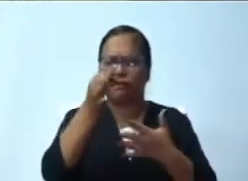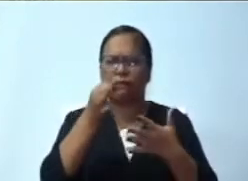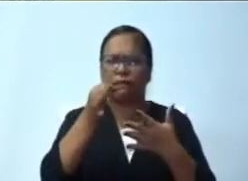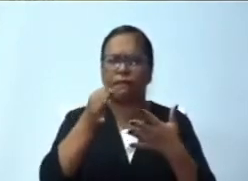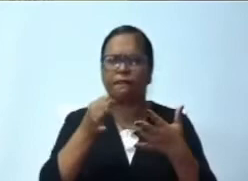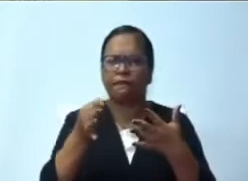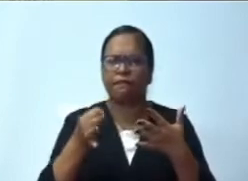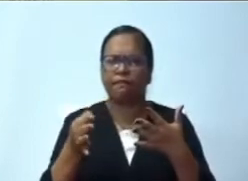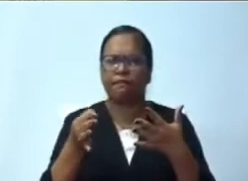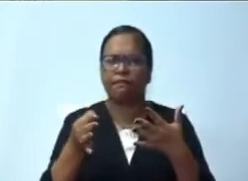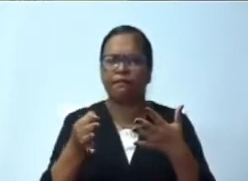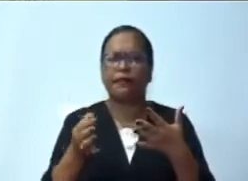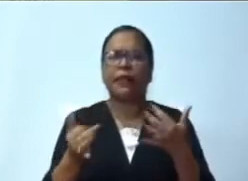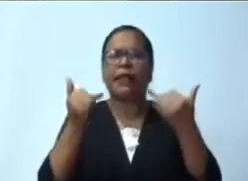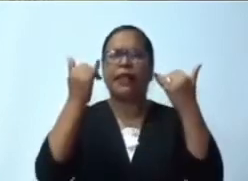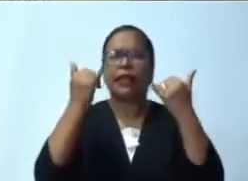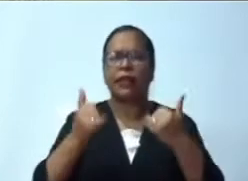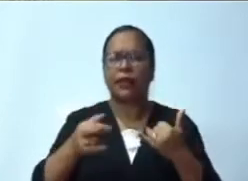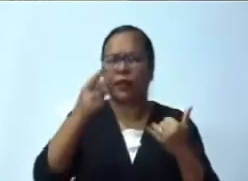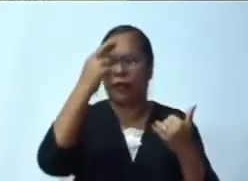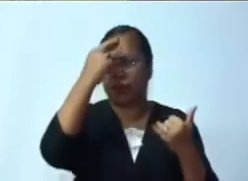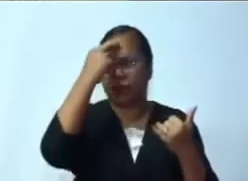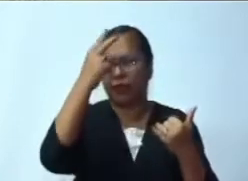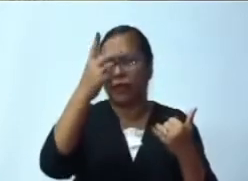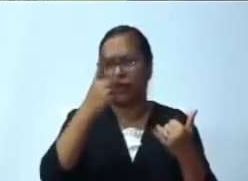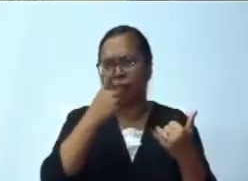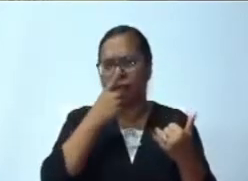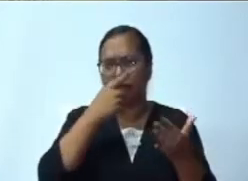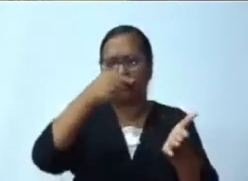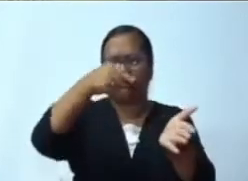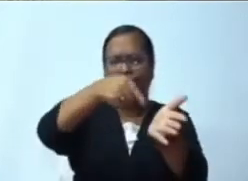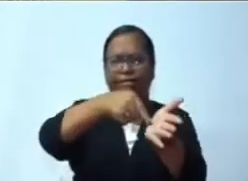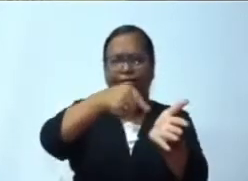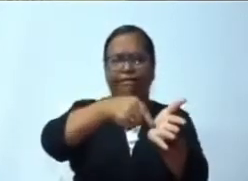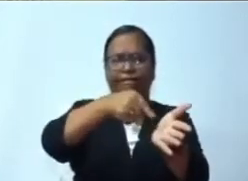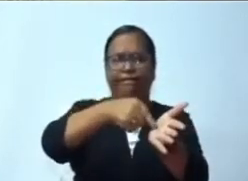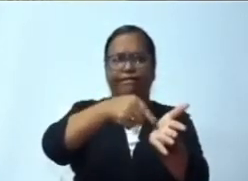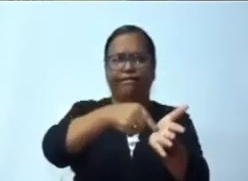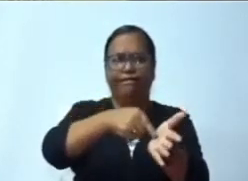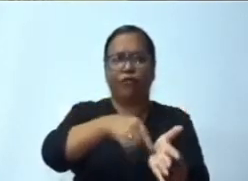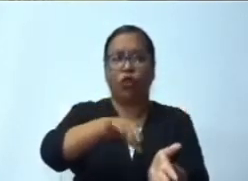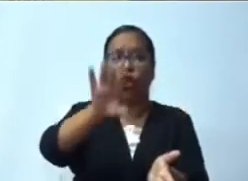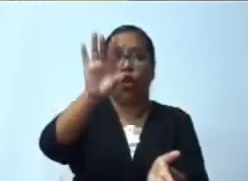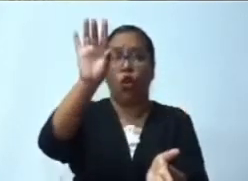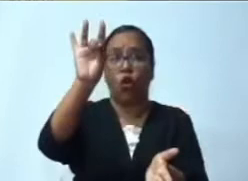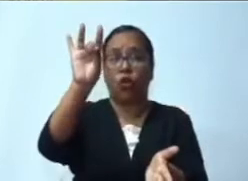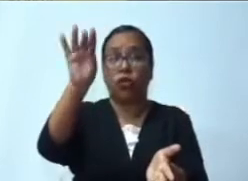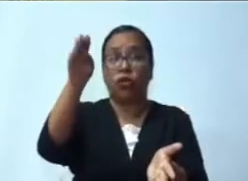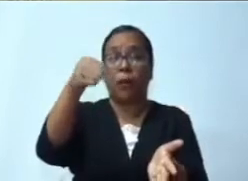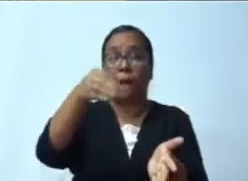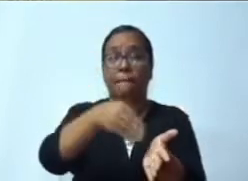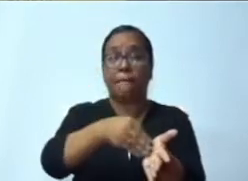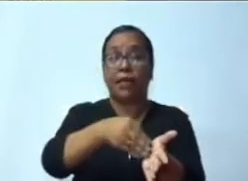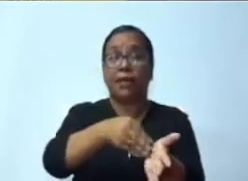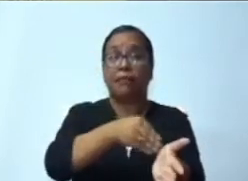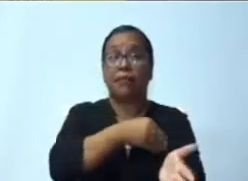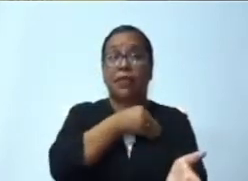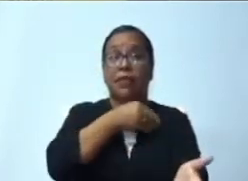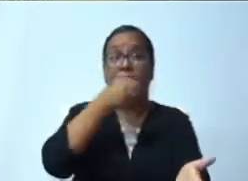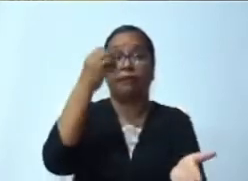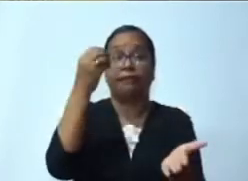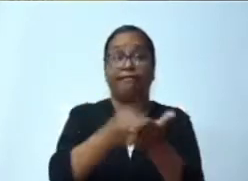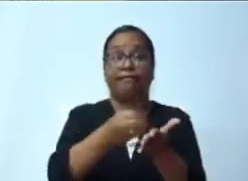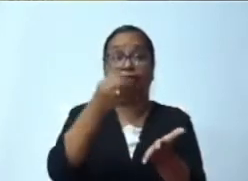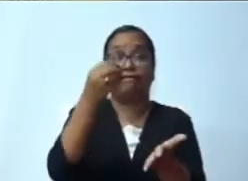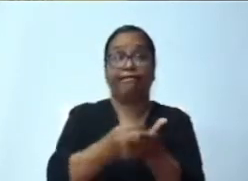millones de dólares, 8 mil millones de pesos. No es más